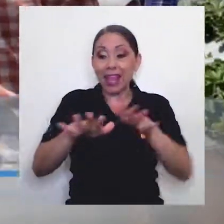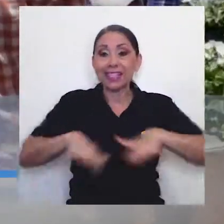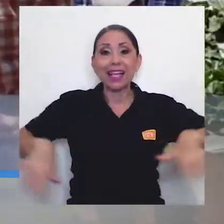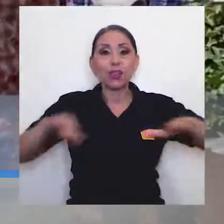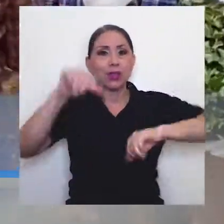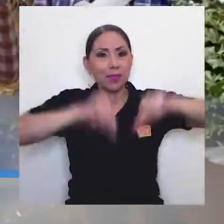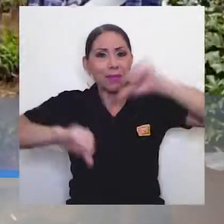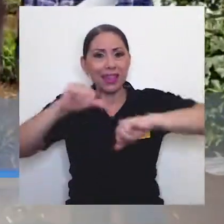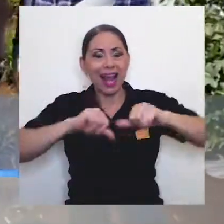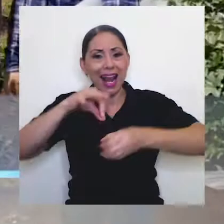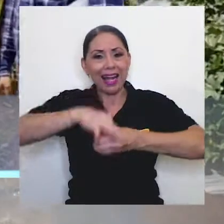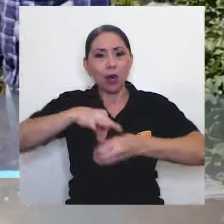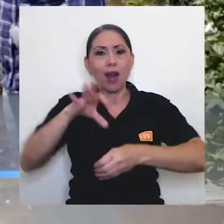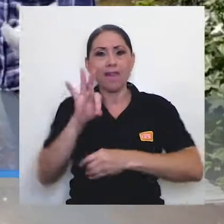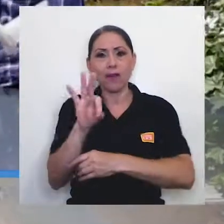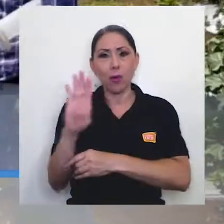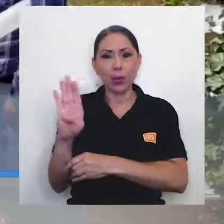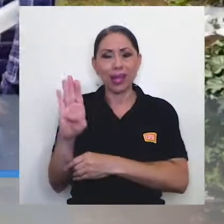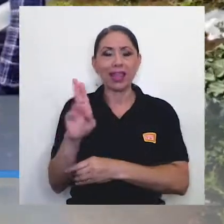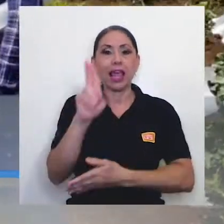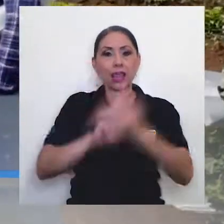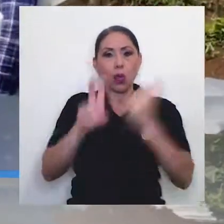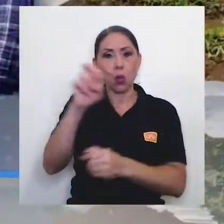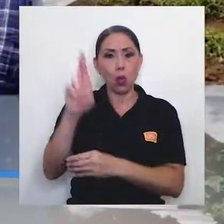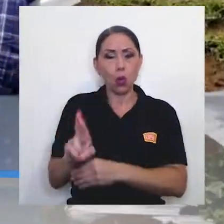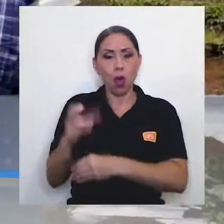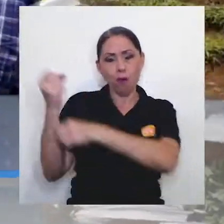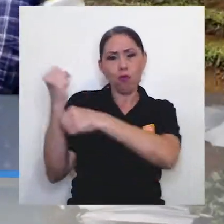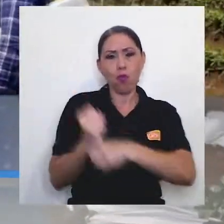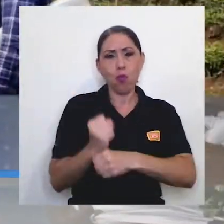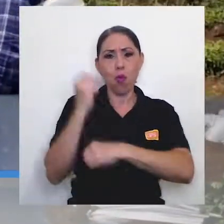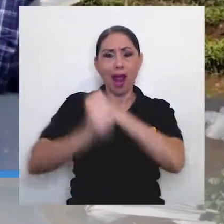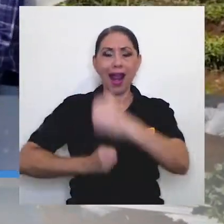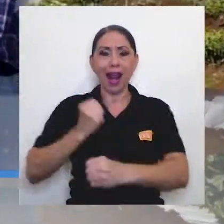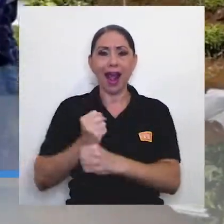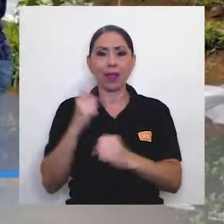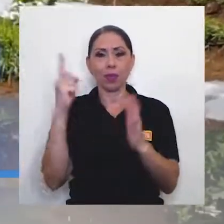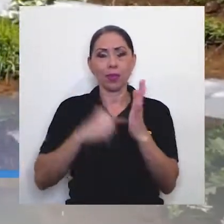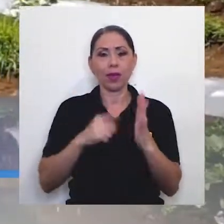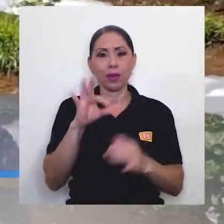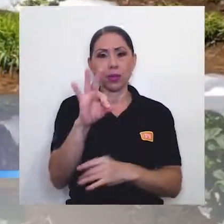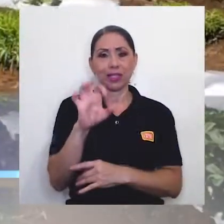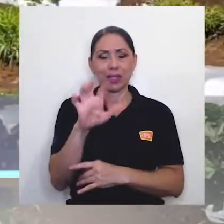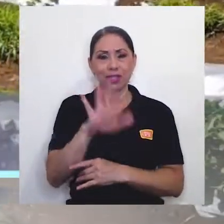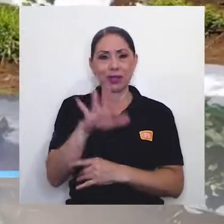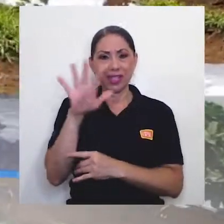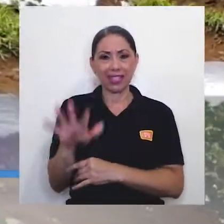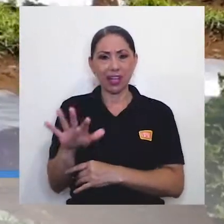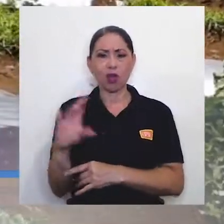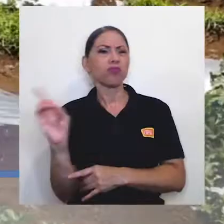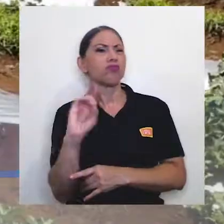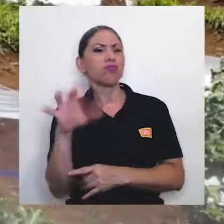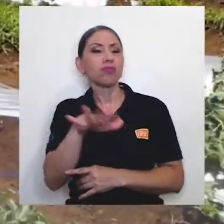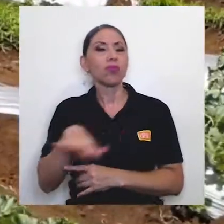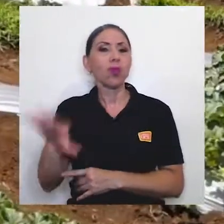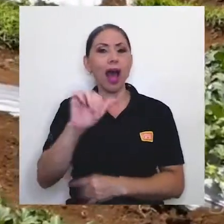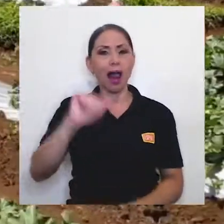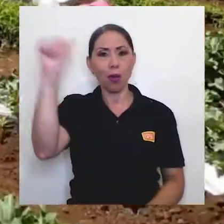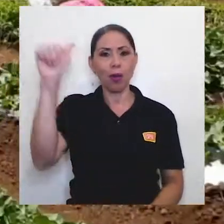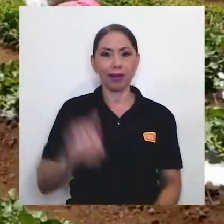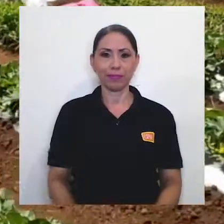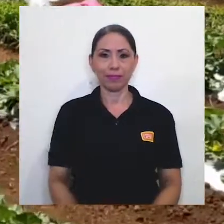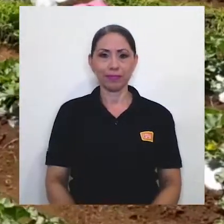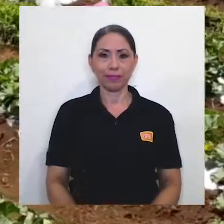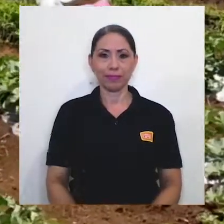agrícola Fabio Baudirio de la UCR fue fundada en el año 1955 y está ubicada en